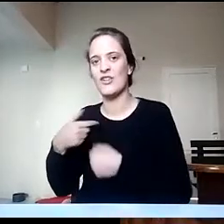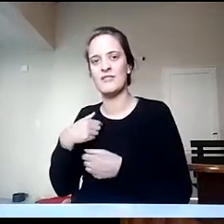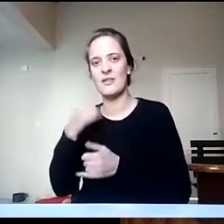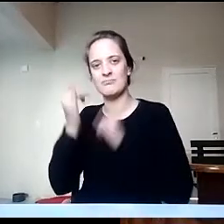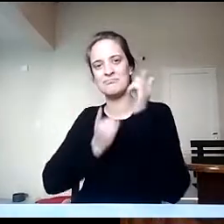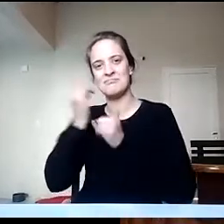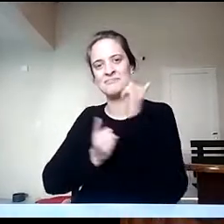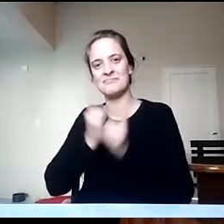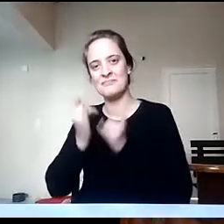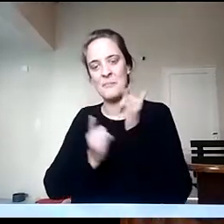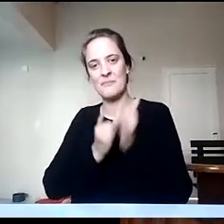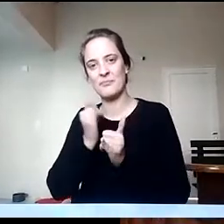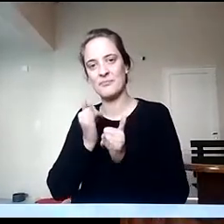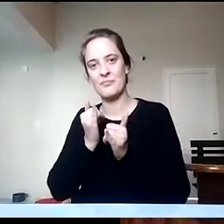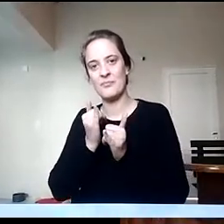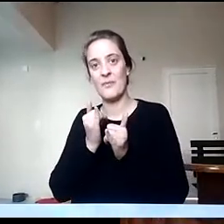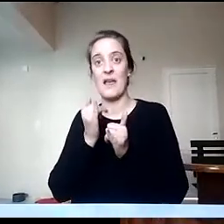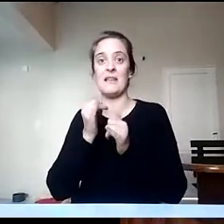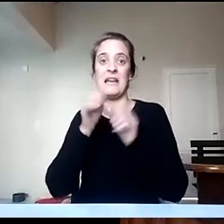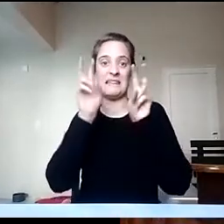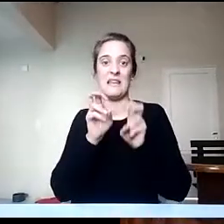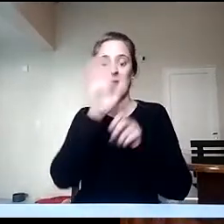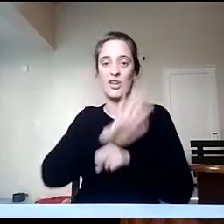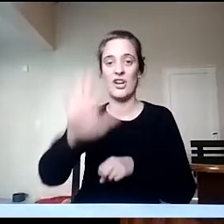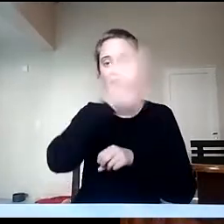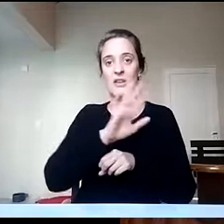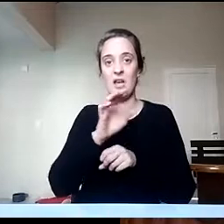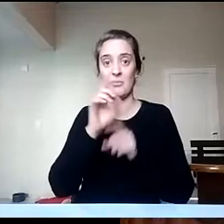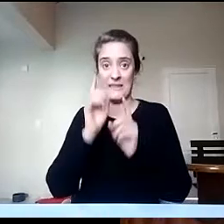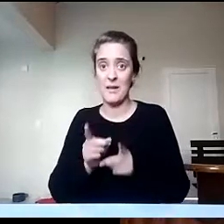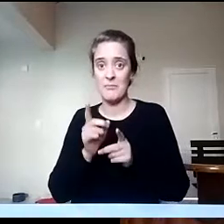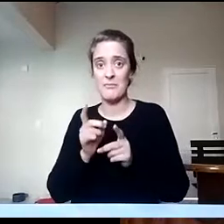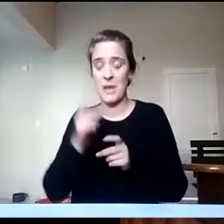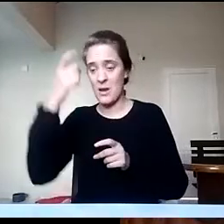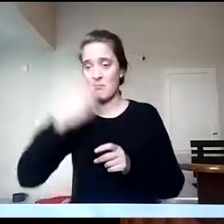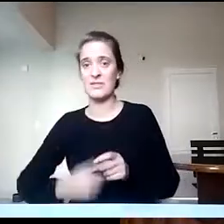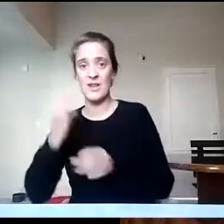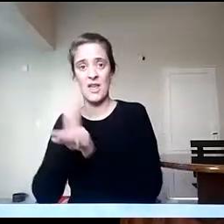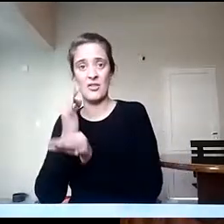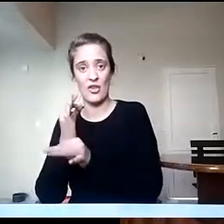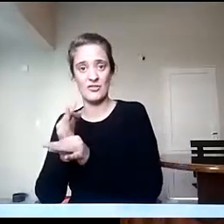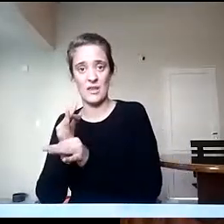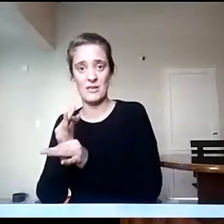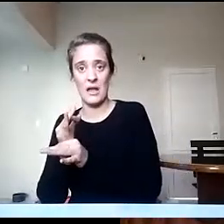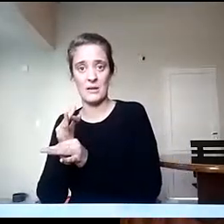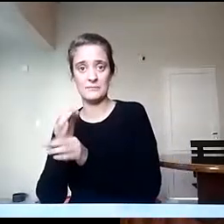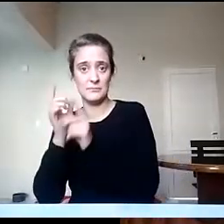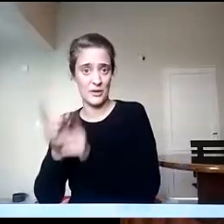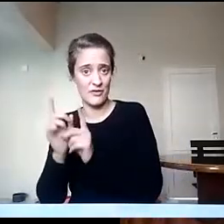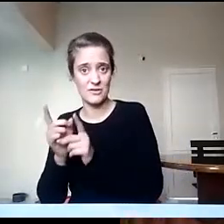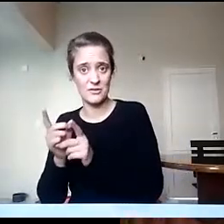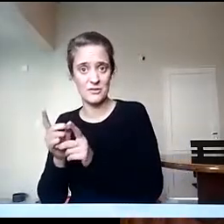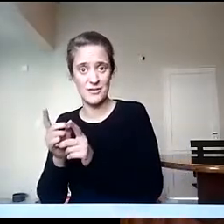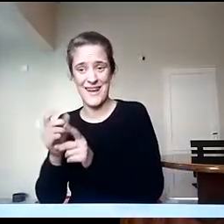olvidemos que formamos futuros docentes, o sea, futuros profesores de geografía. El rol docente es clave. No elegimos ser técnicos, elegimos ser